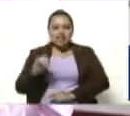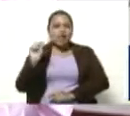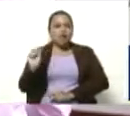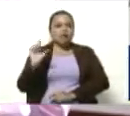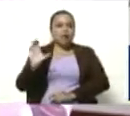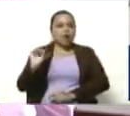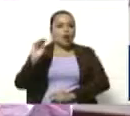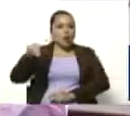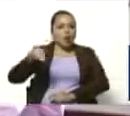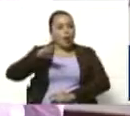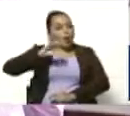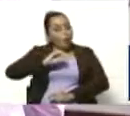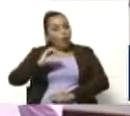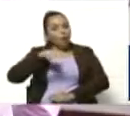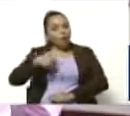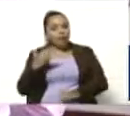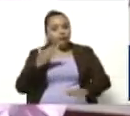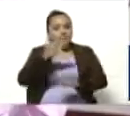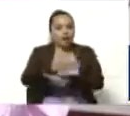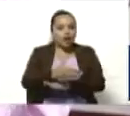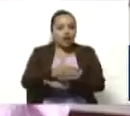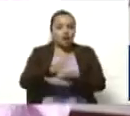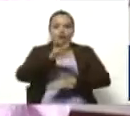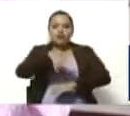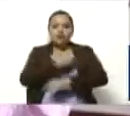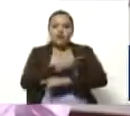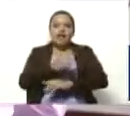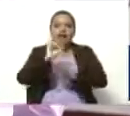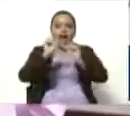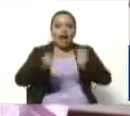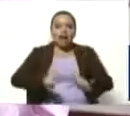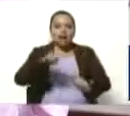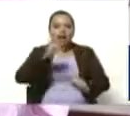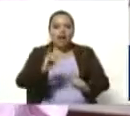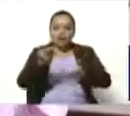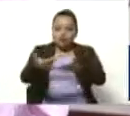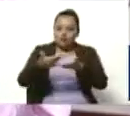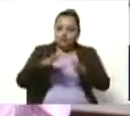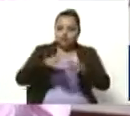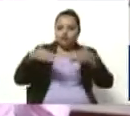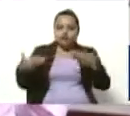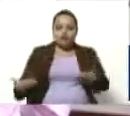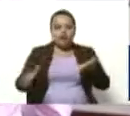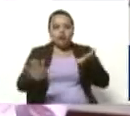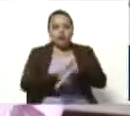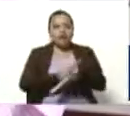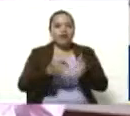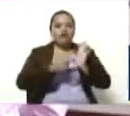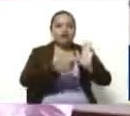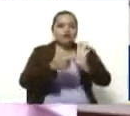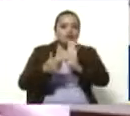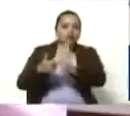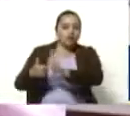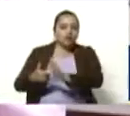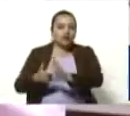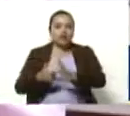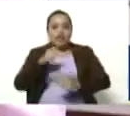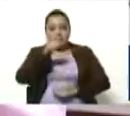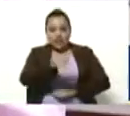acercarse a la sede de la UNEARTE, que también está recibiendo las carpetas de, bueno, de la demostración de esta